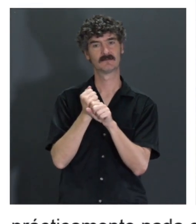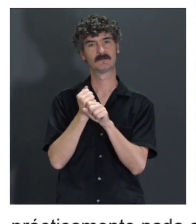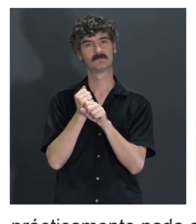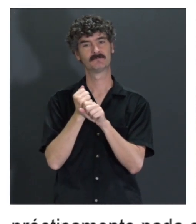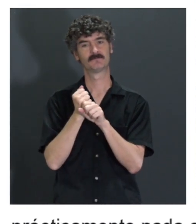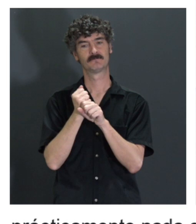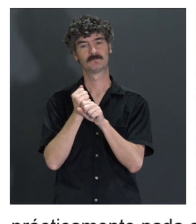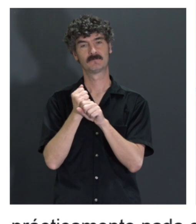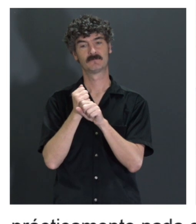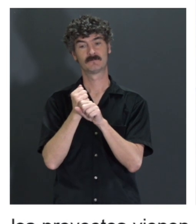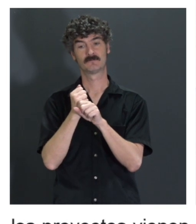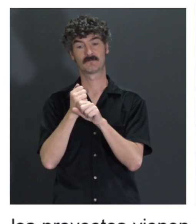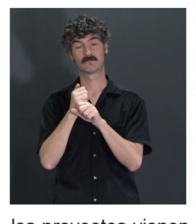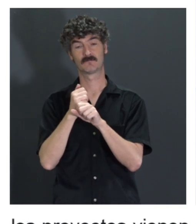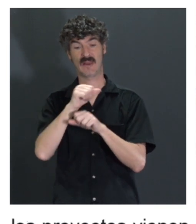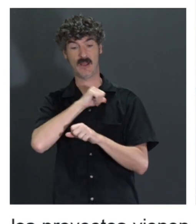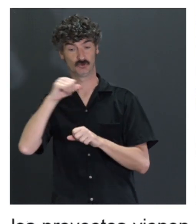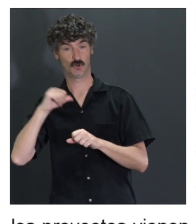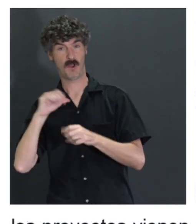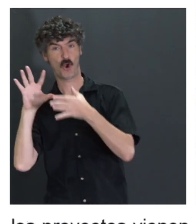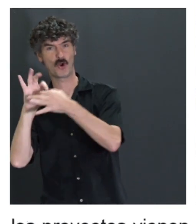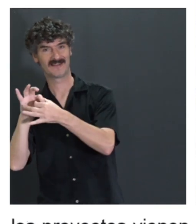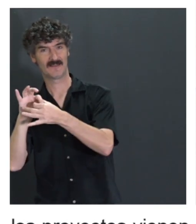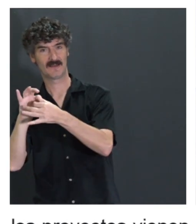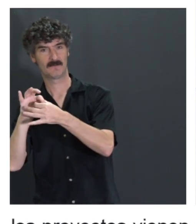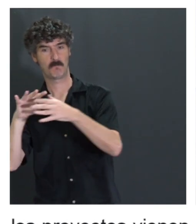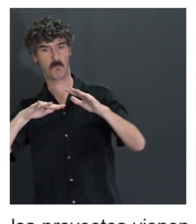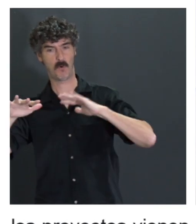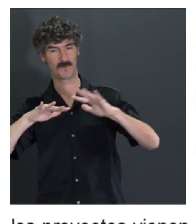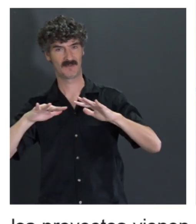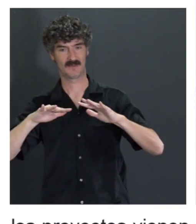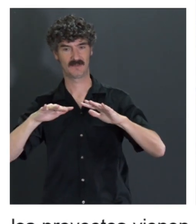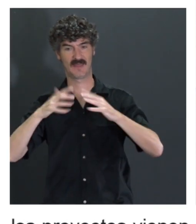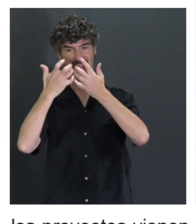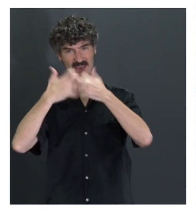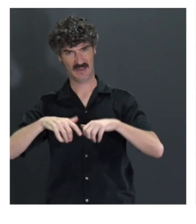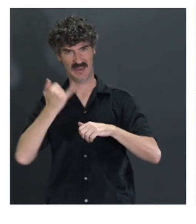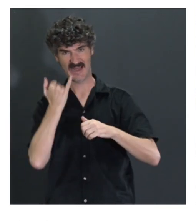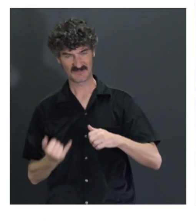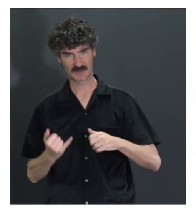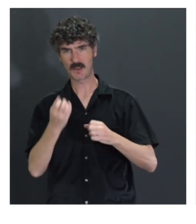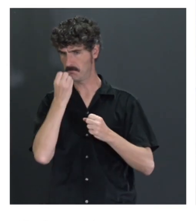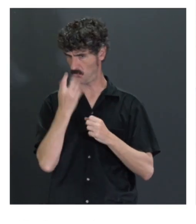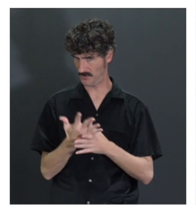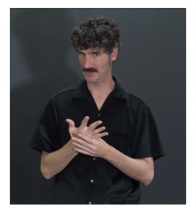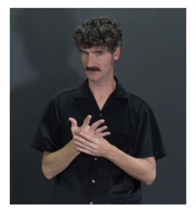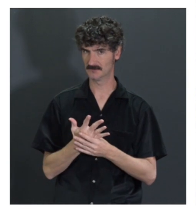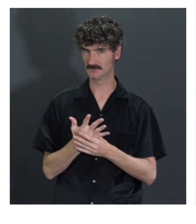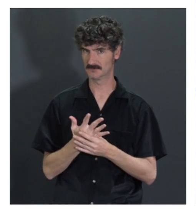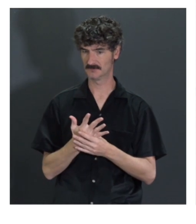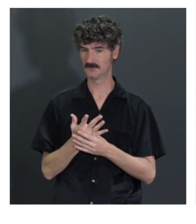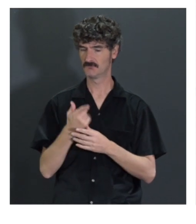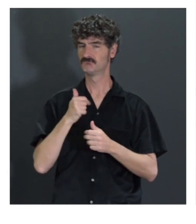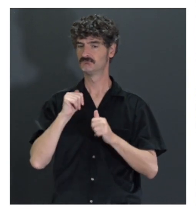que es la movilidad conectada y en lo que es la movilidad autónoma. La movilidad eléctrica está muy bien. Es muy importante